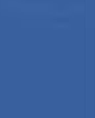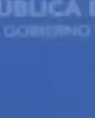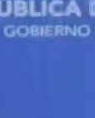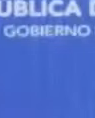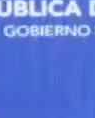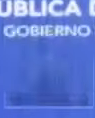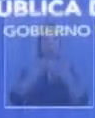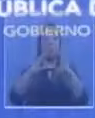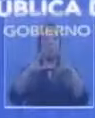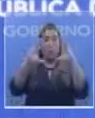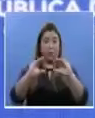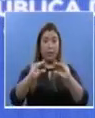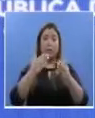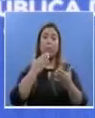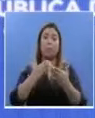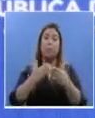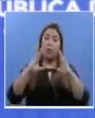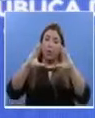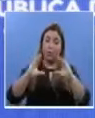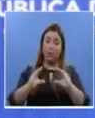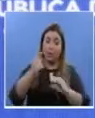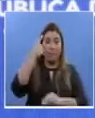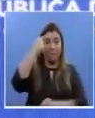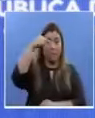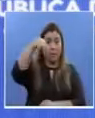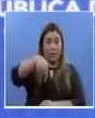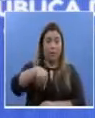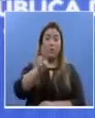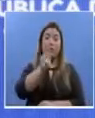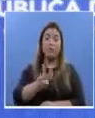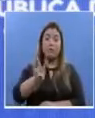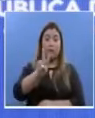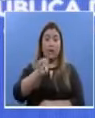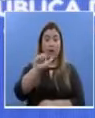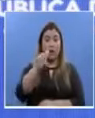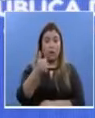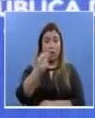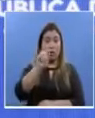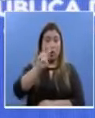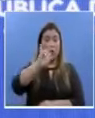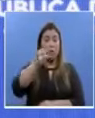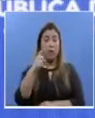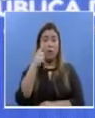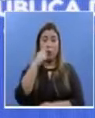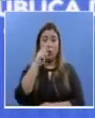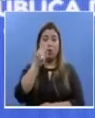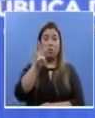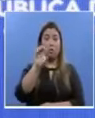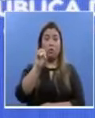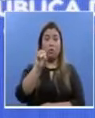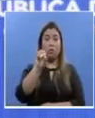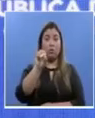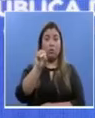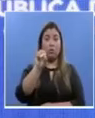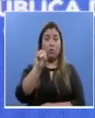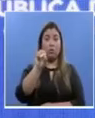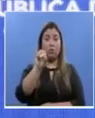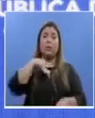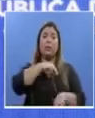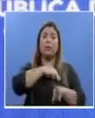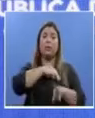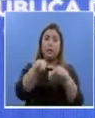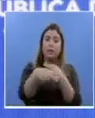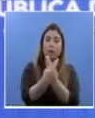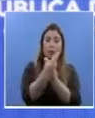Buenas tardes Panamá, para hoy, viernes 12 de junio de este año 2020, el Ministerio de Salud detalla a